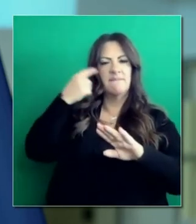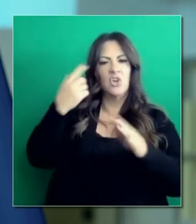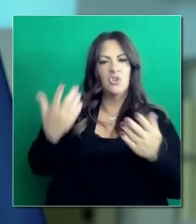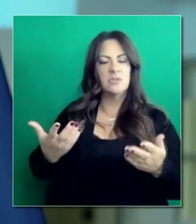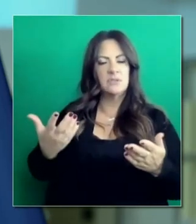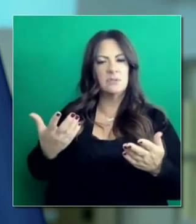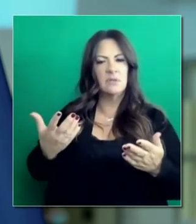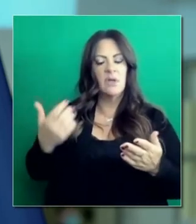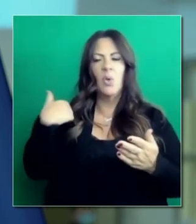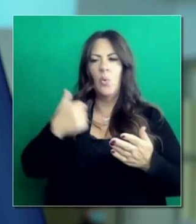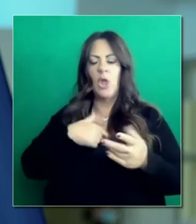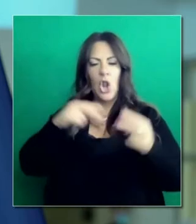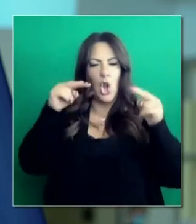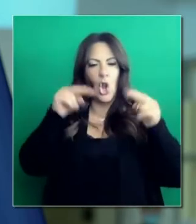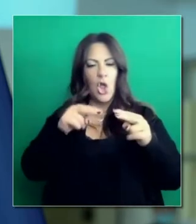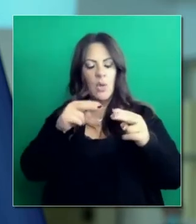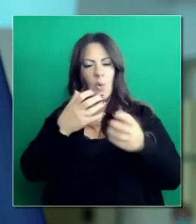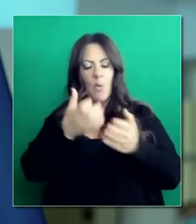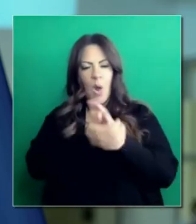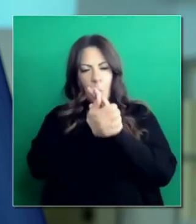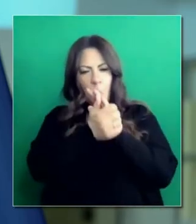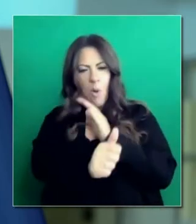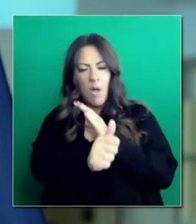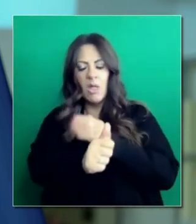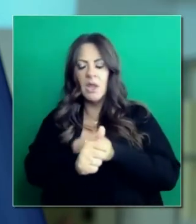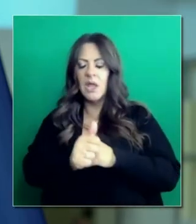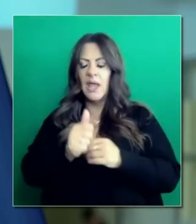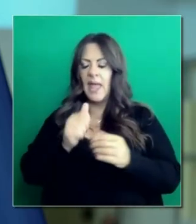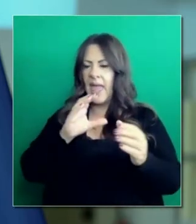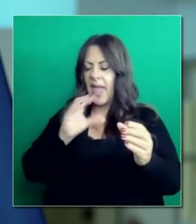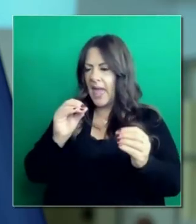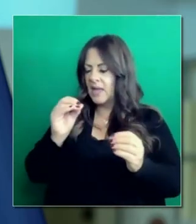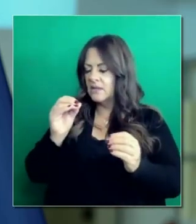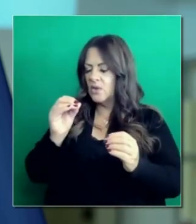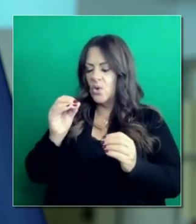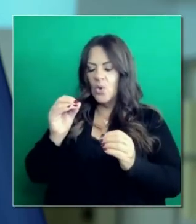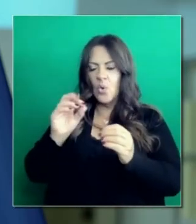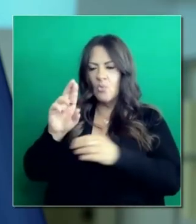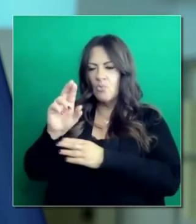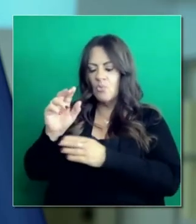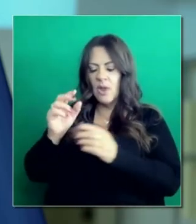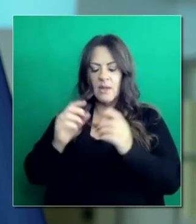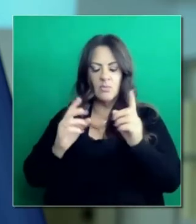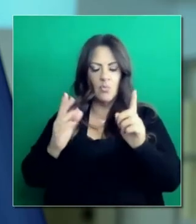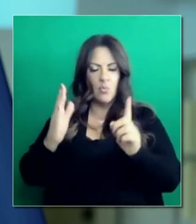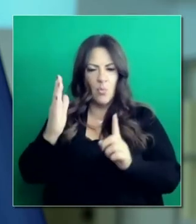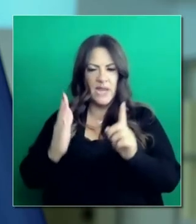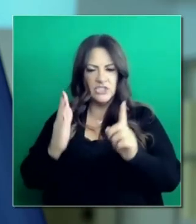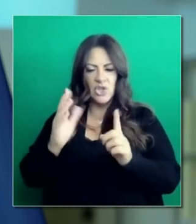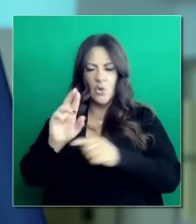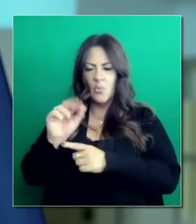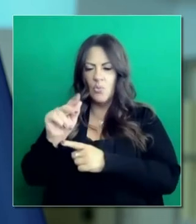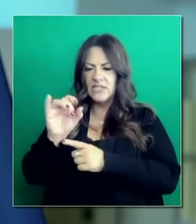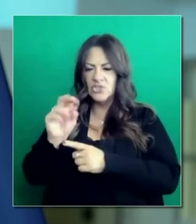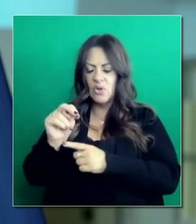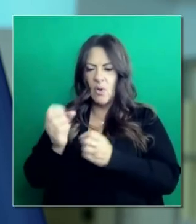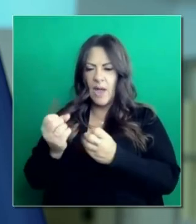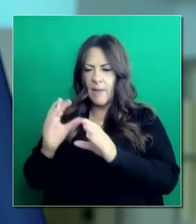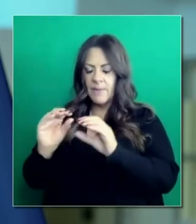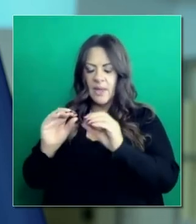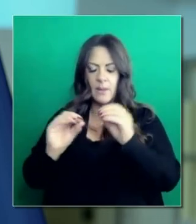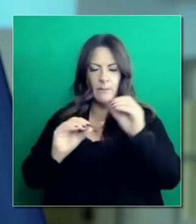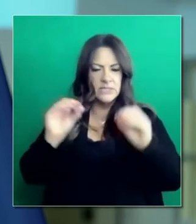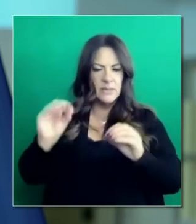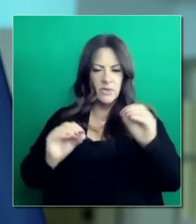de la calidad, de las tasas de calidad, de calidad, compensación, apoyo. Y yo firmé un